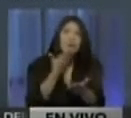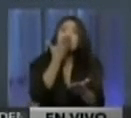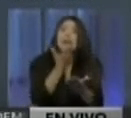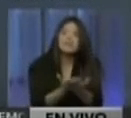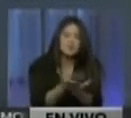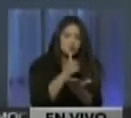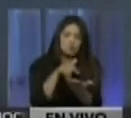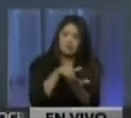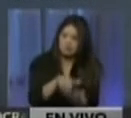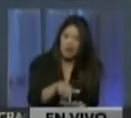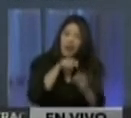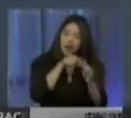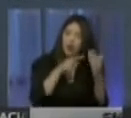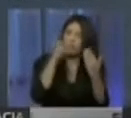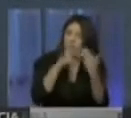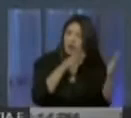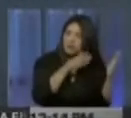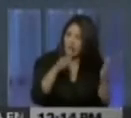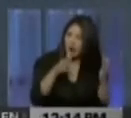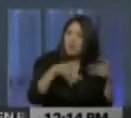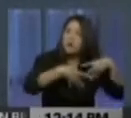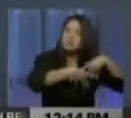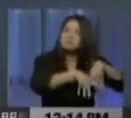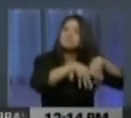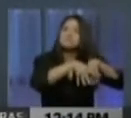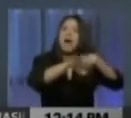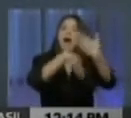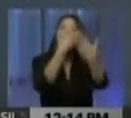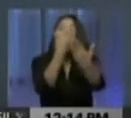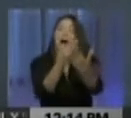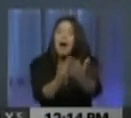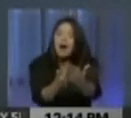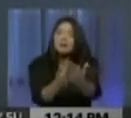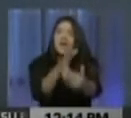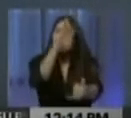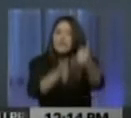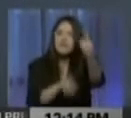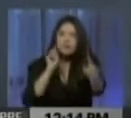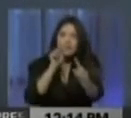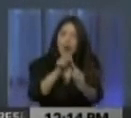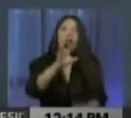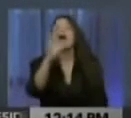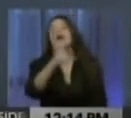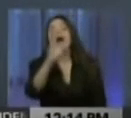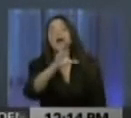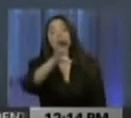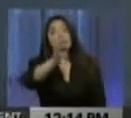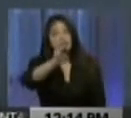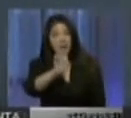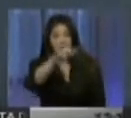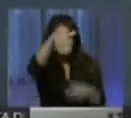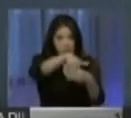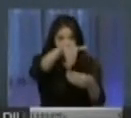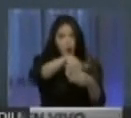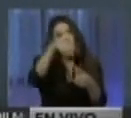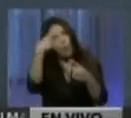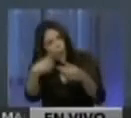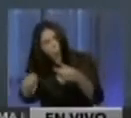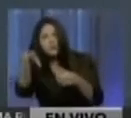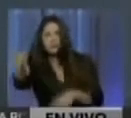planificaron acciones para movilizarse hasta las sedes del Poder Electoral en Caracas y otras localidades del país.